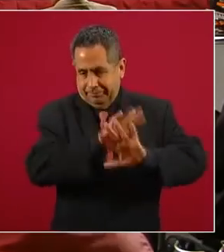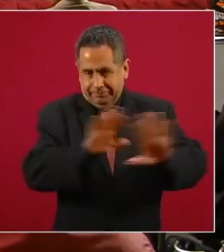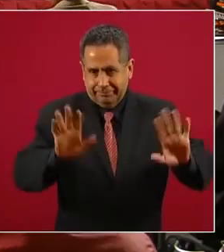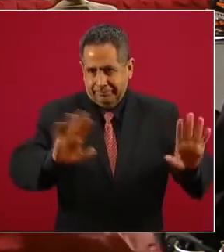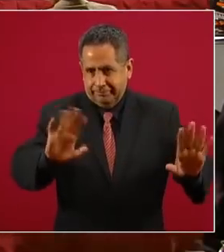en eso a ver no